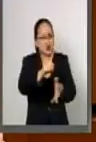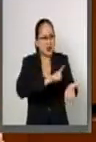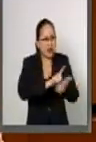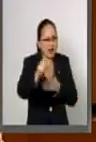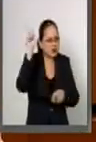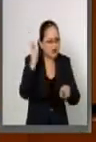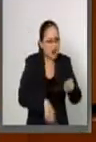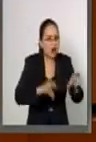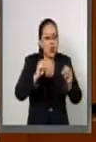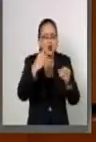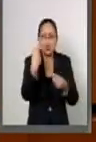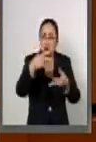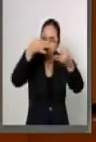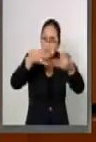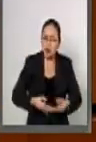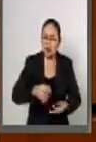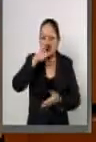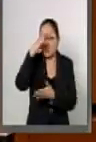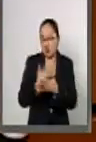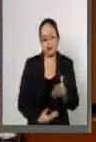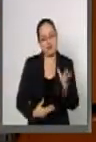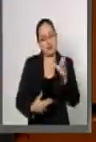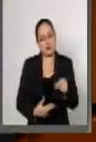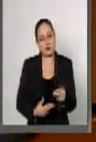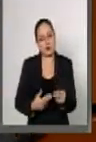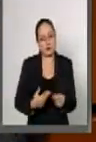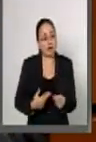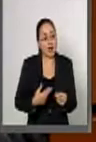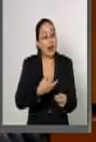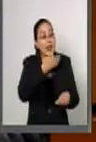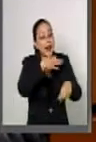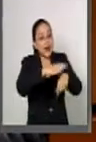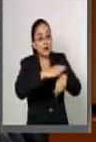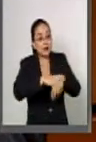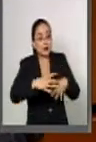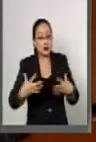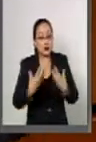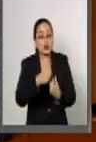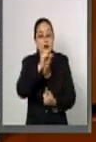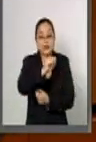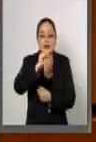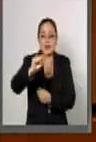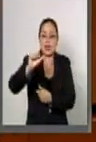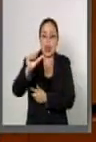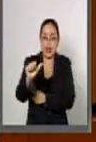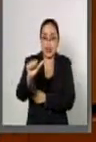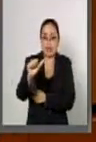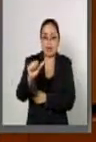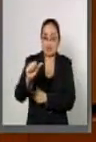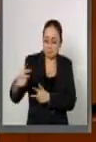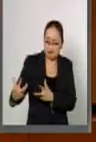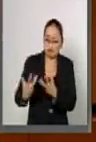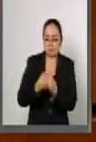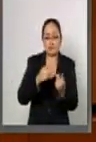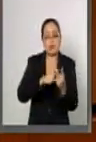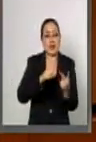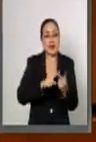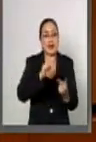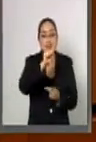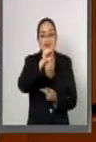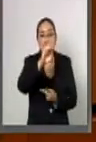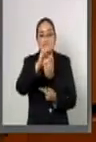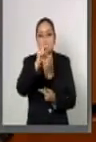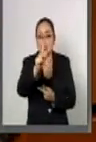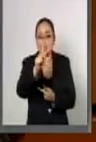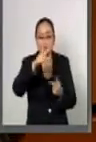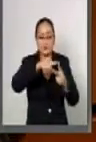dignidad apoyo este exhorto que hace la Secretaría de Salud a la Secretaría de Educación